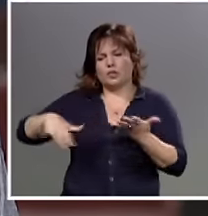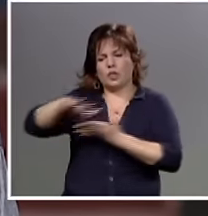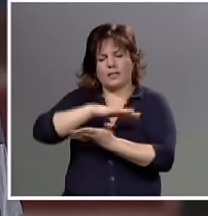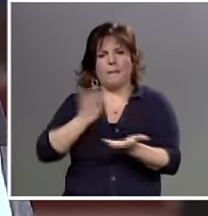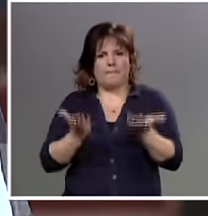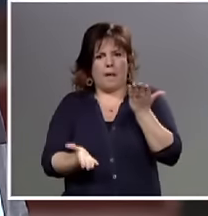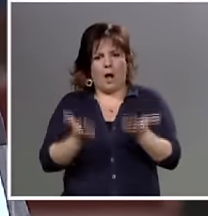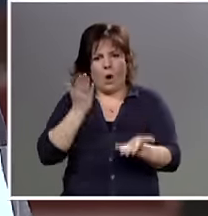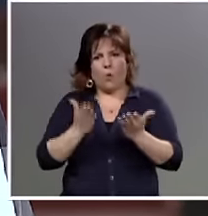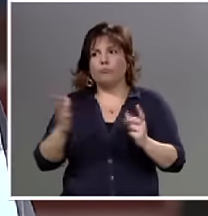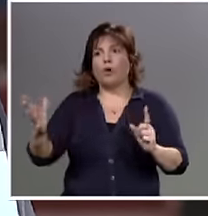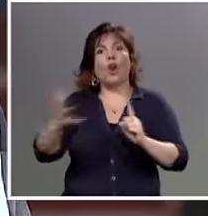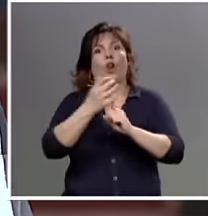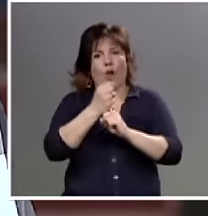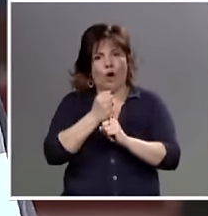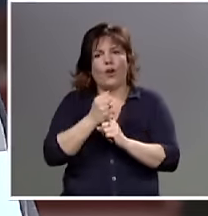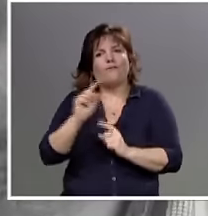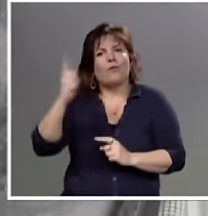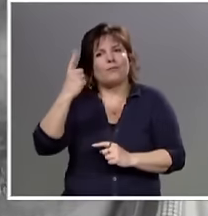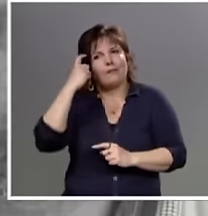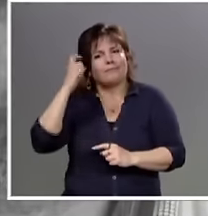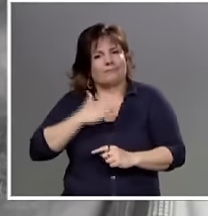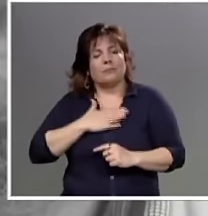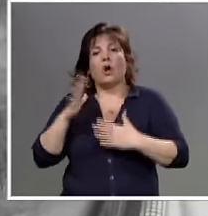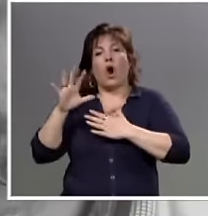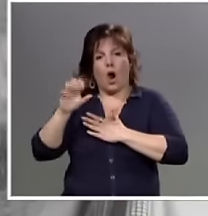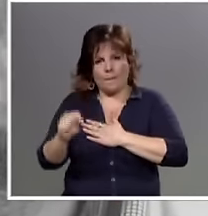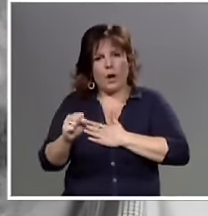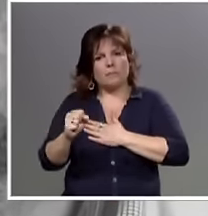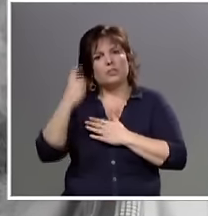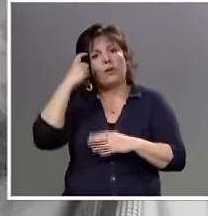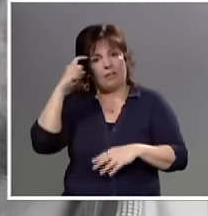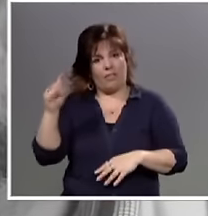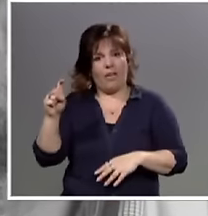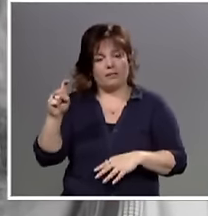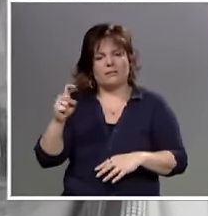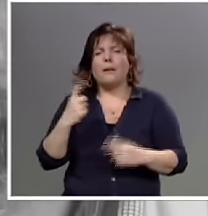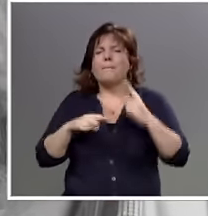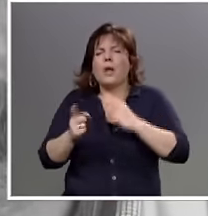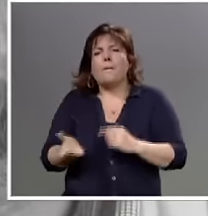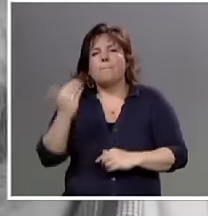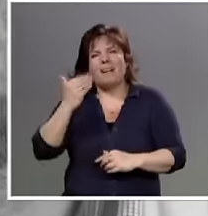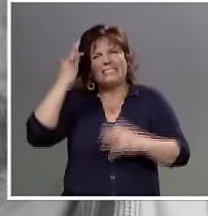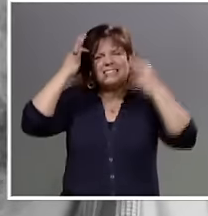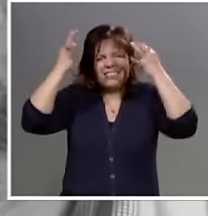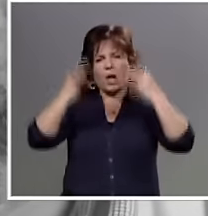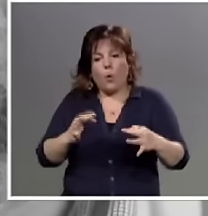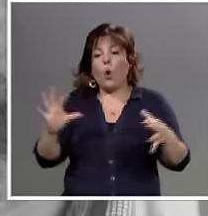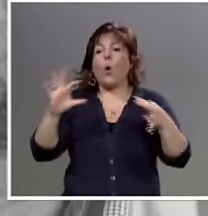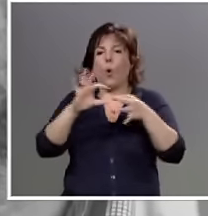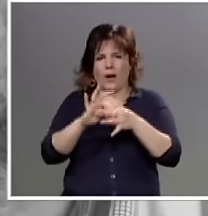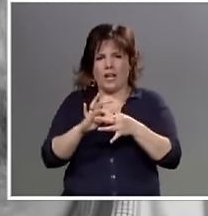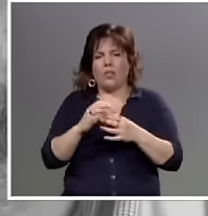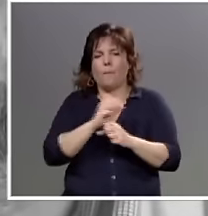justa. Son logros, son esencia, es compromiso, son ideas y sobre todo la convicción de que unidos